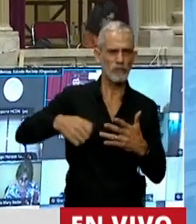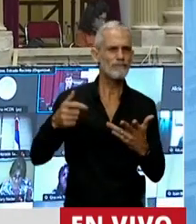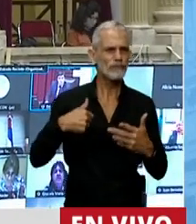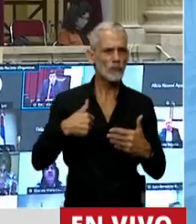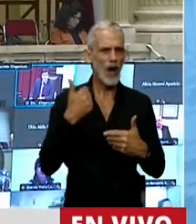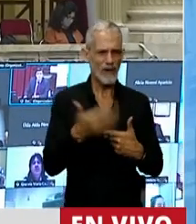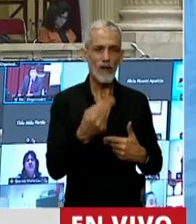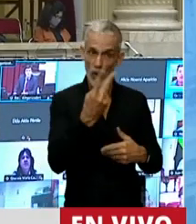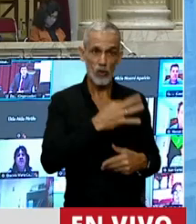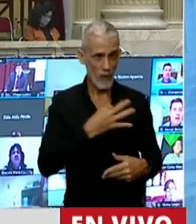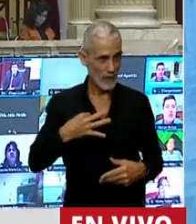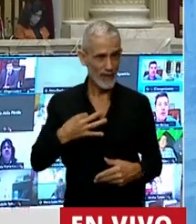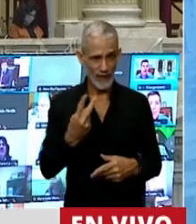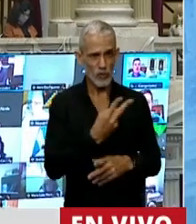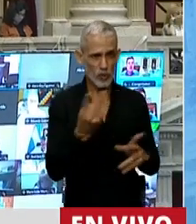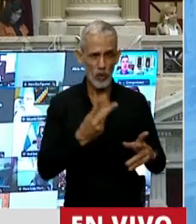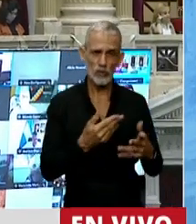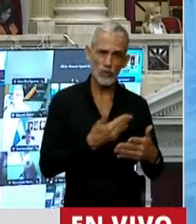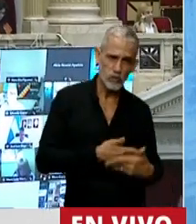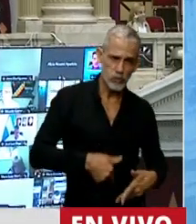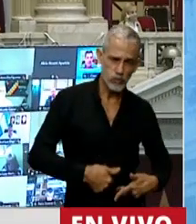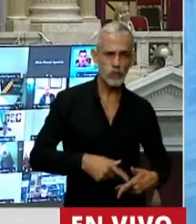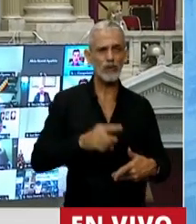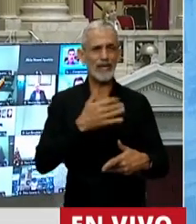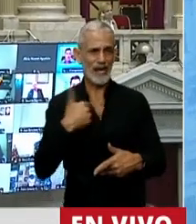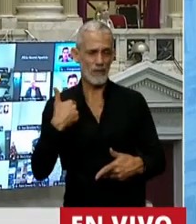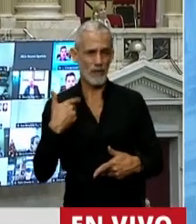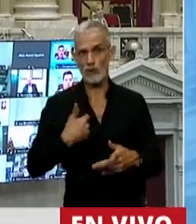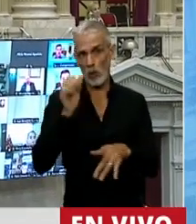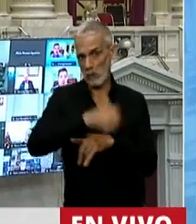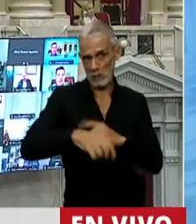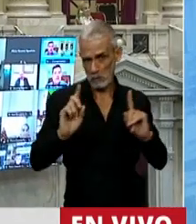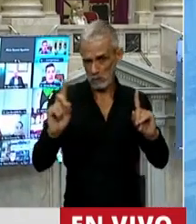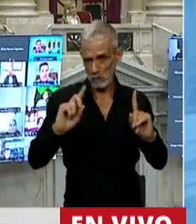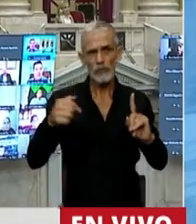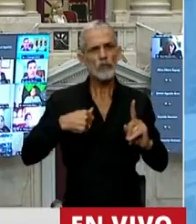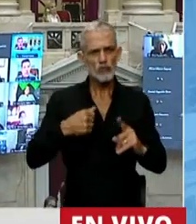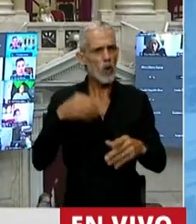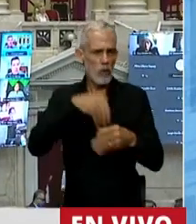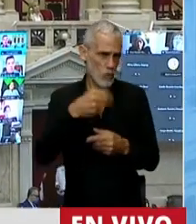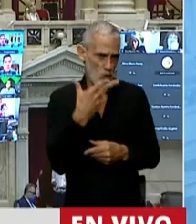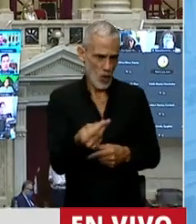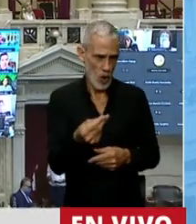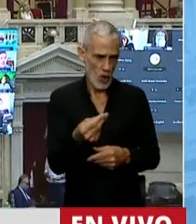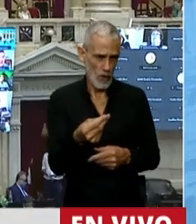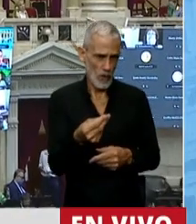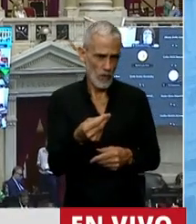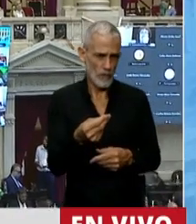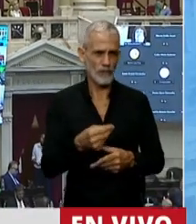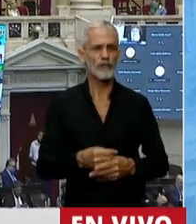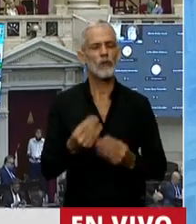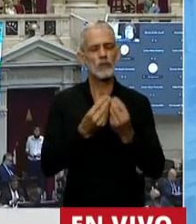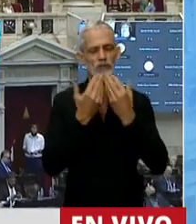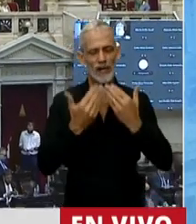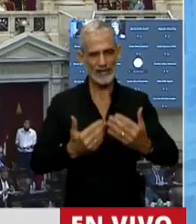favor de las dos vidas. Yo no voy a ser indiferente. Voy a rechazar este proyecto y mi voto va a ser negativo.